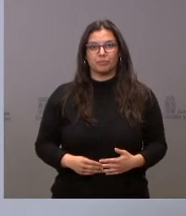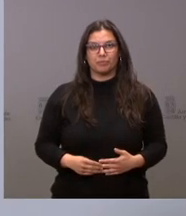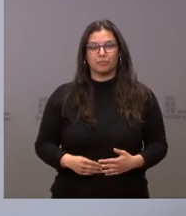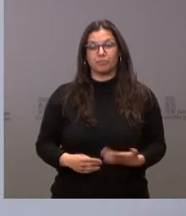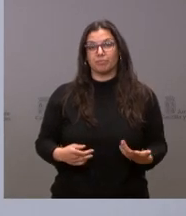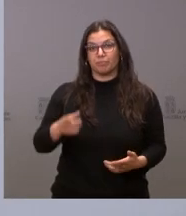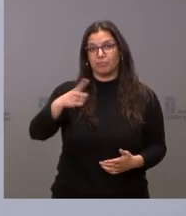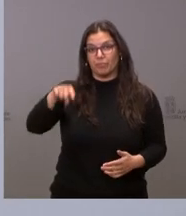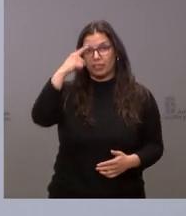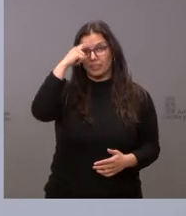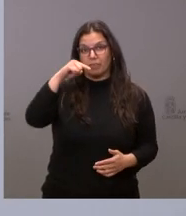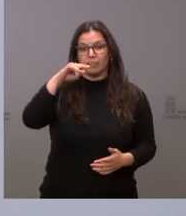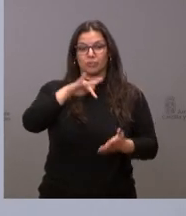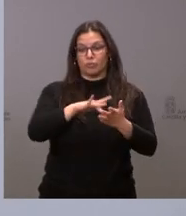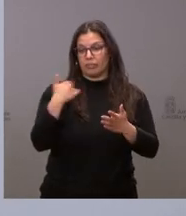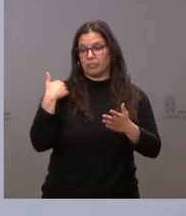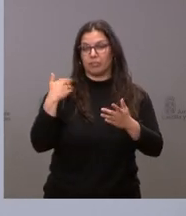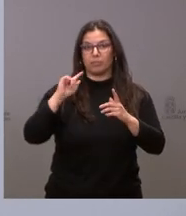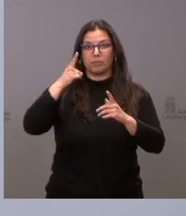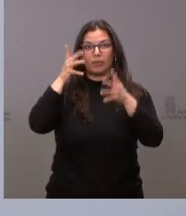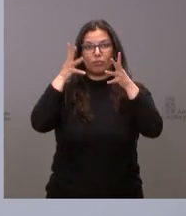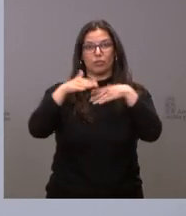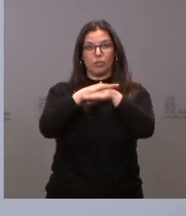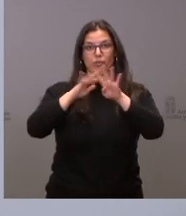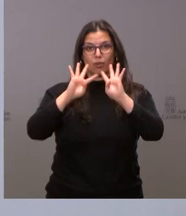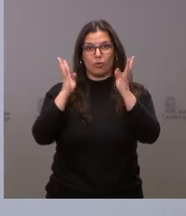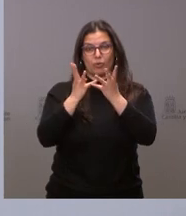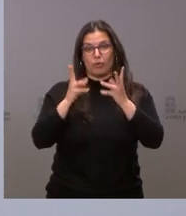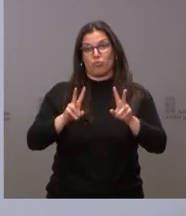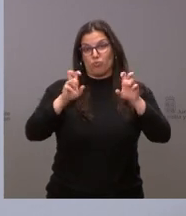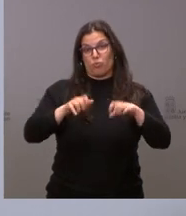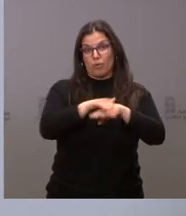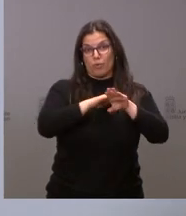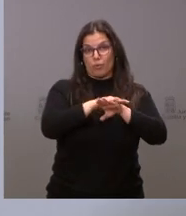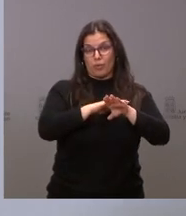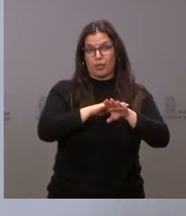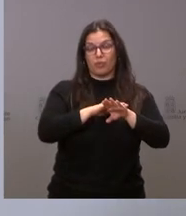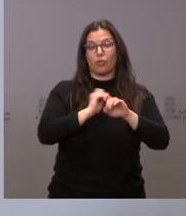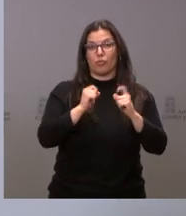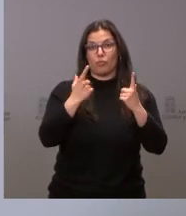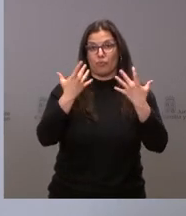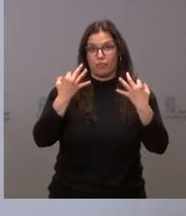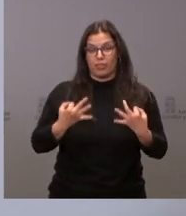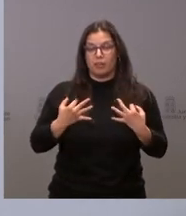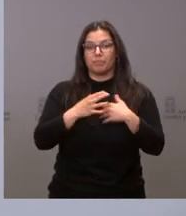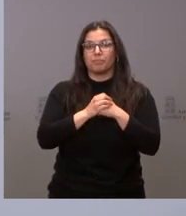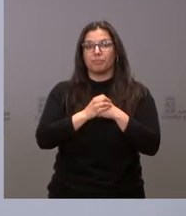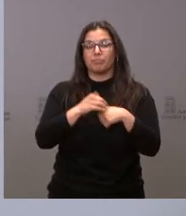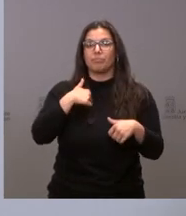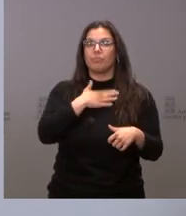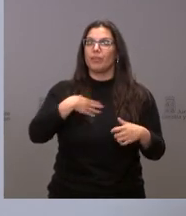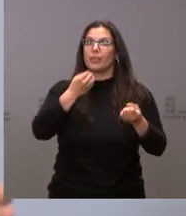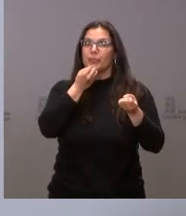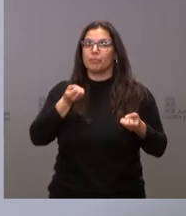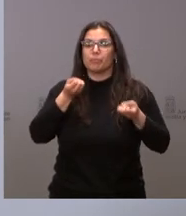Saben que es el primer Consejo de Gobierno del nuevo Ejecutivo. Quiero trasladar la